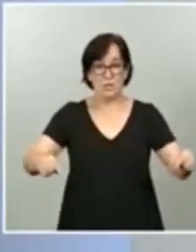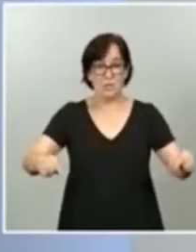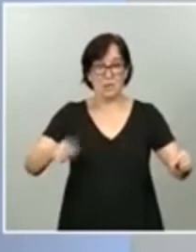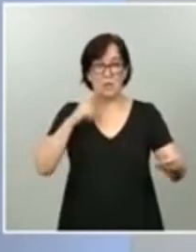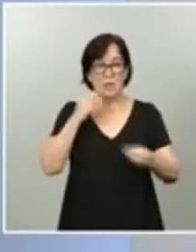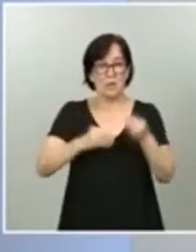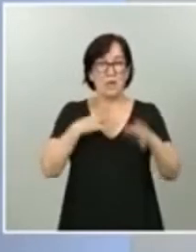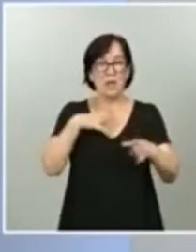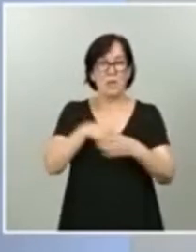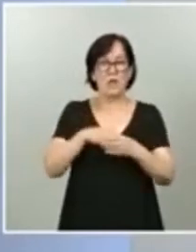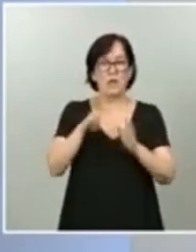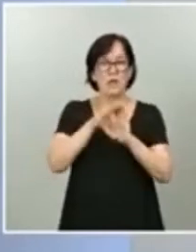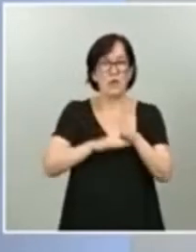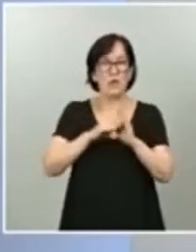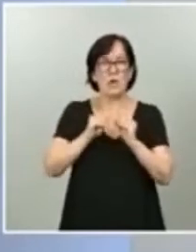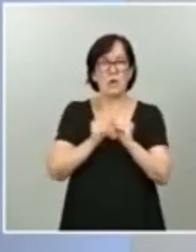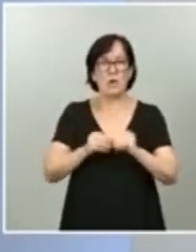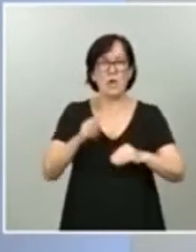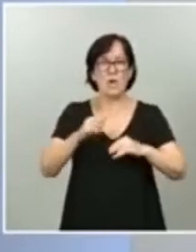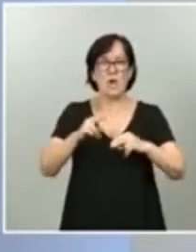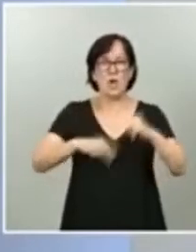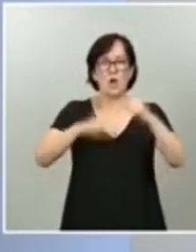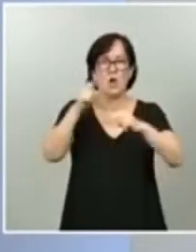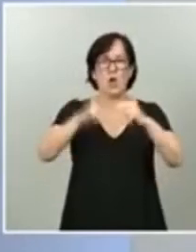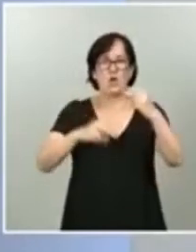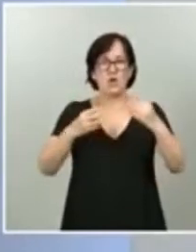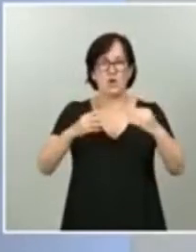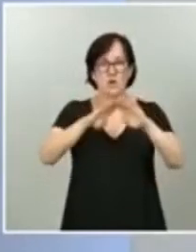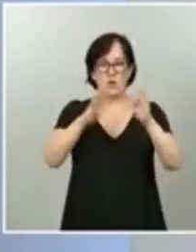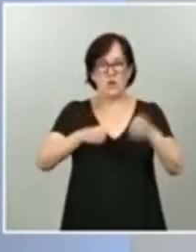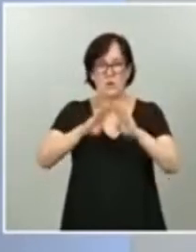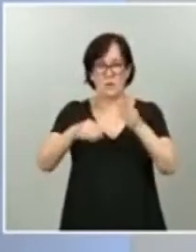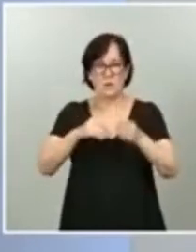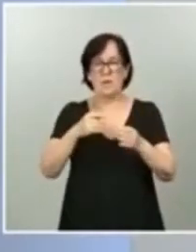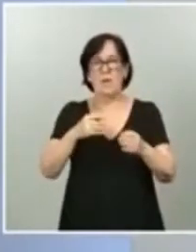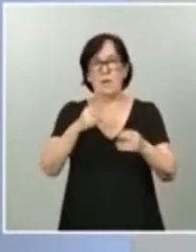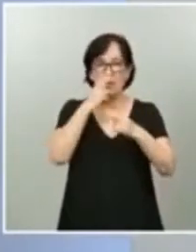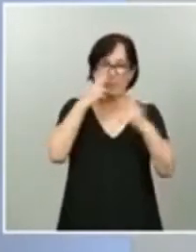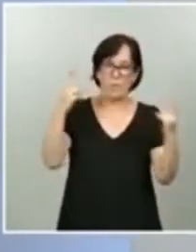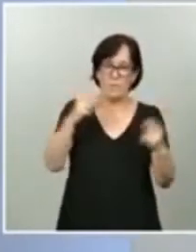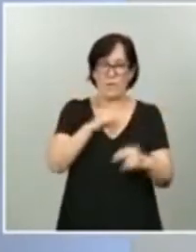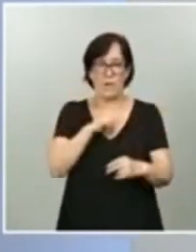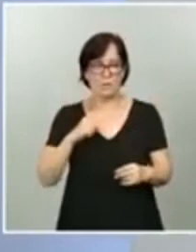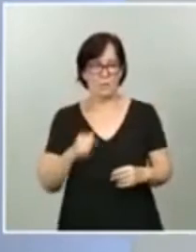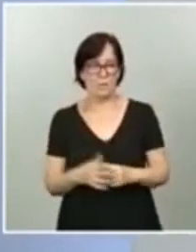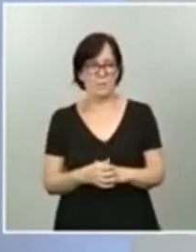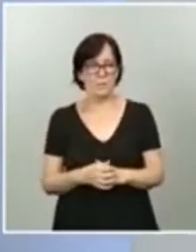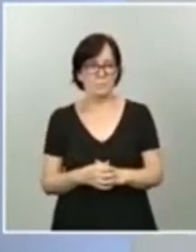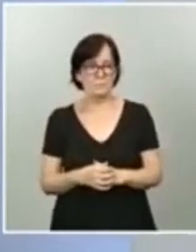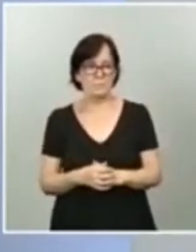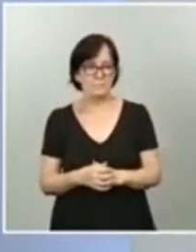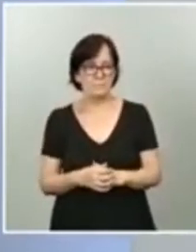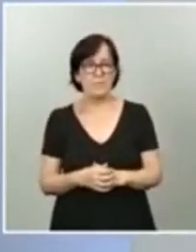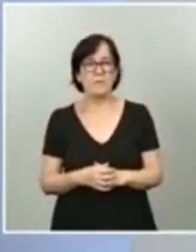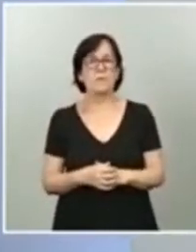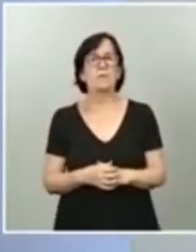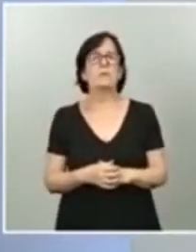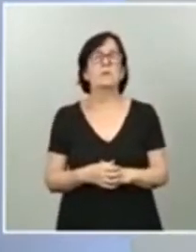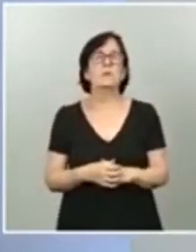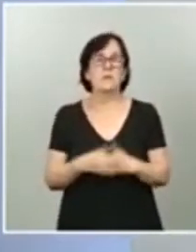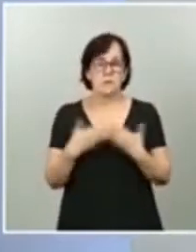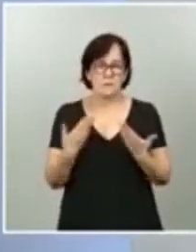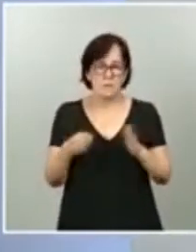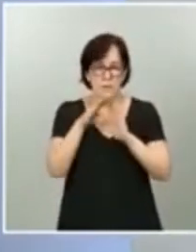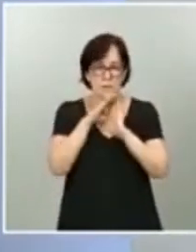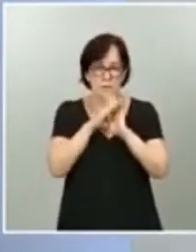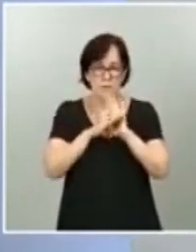un programa de construcción de vivienda en una fórmula de colaboración público-privada. El programa es el siguiente. En